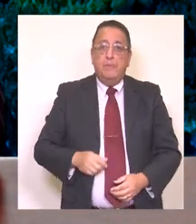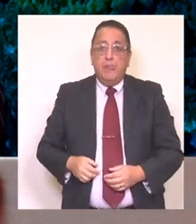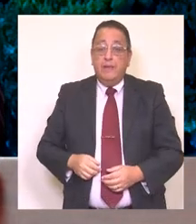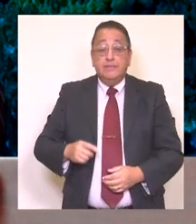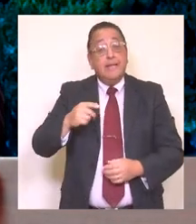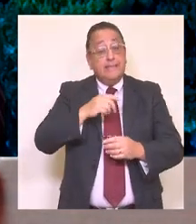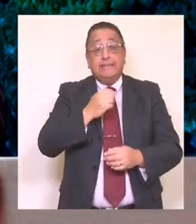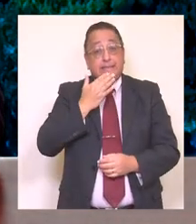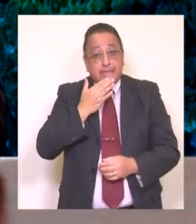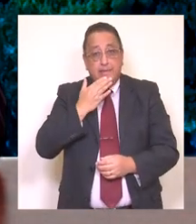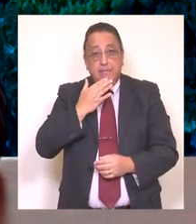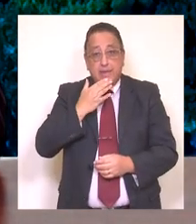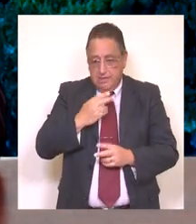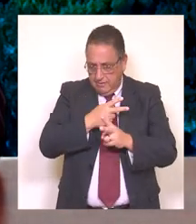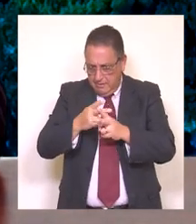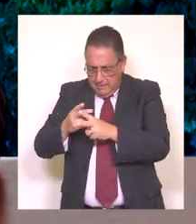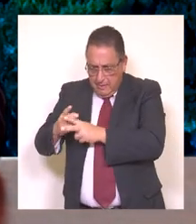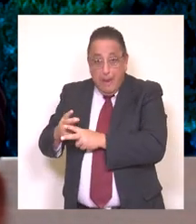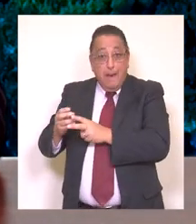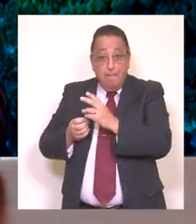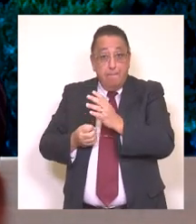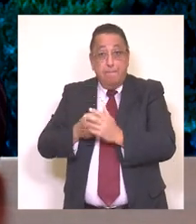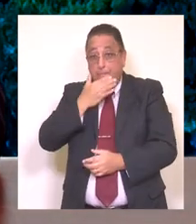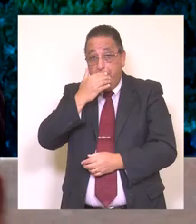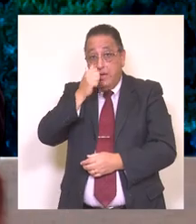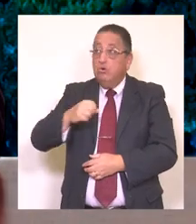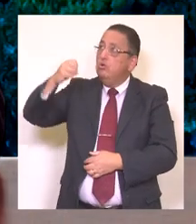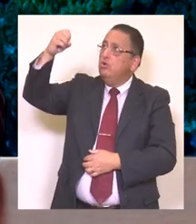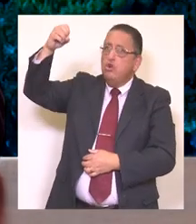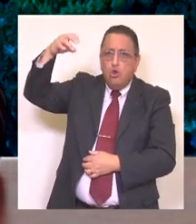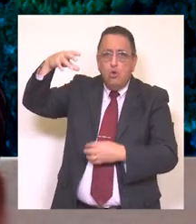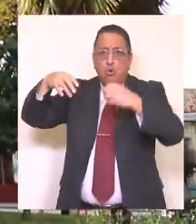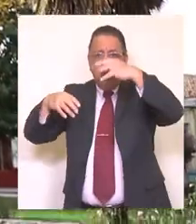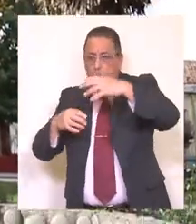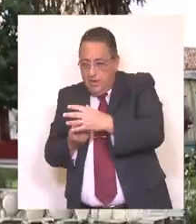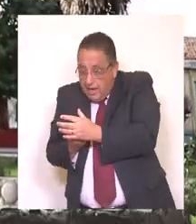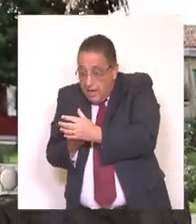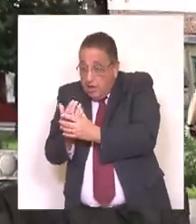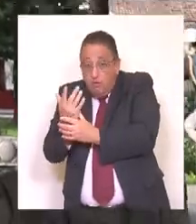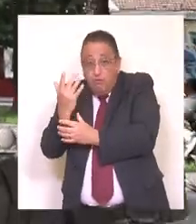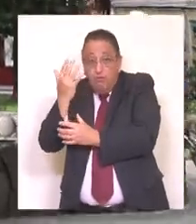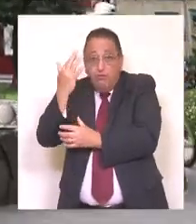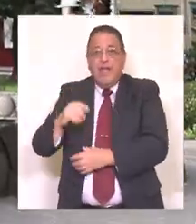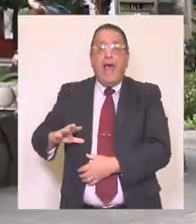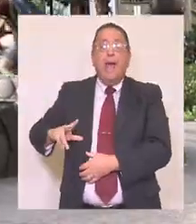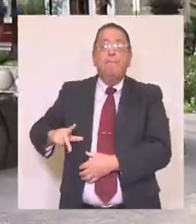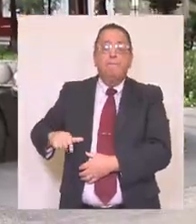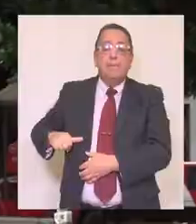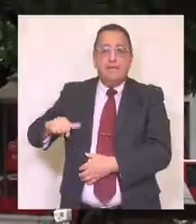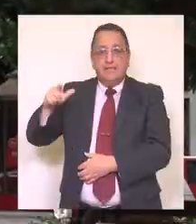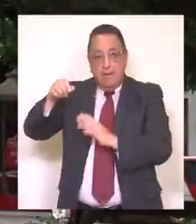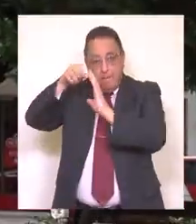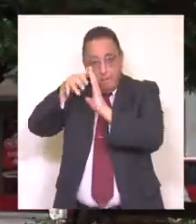hemos mejorado con iluminación, con juegos de agua, nuestra pileta de la Plaza de Armas,